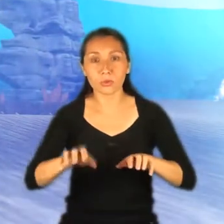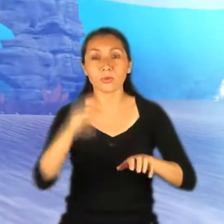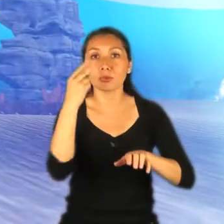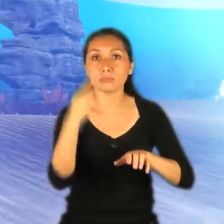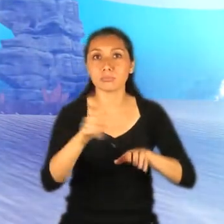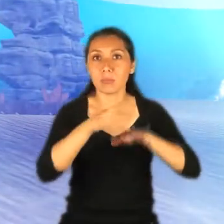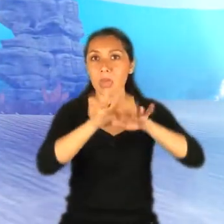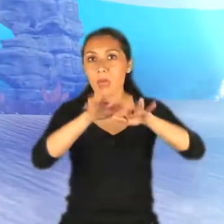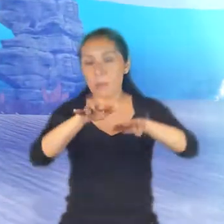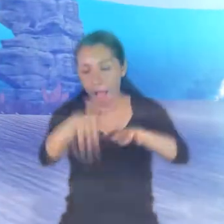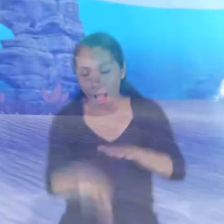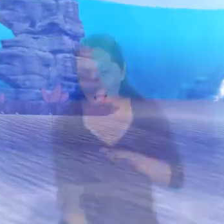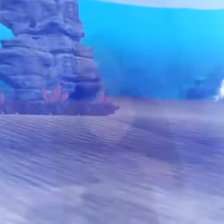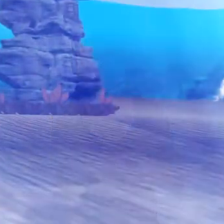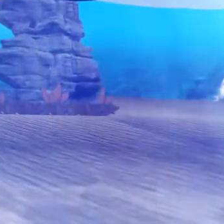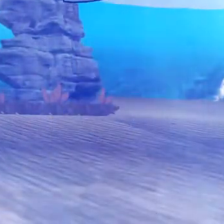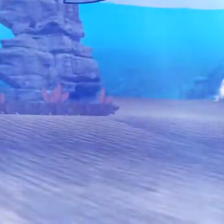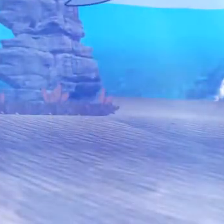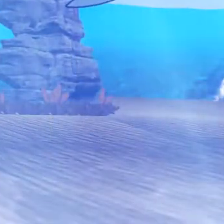Y los tesoros del mar.